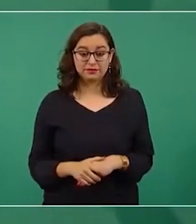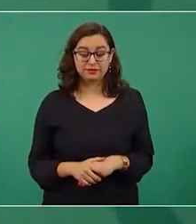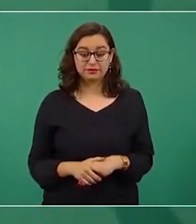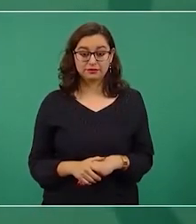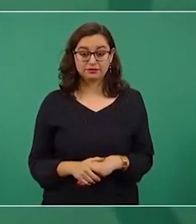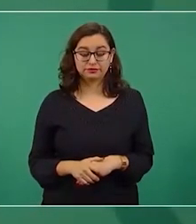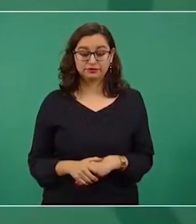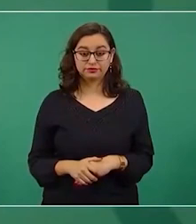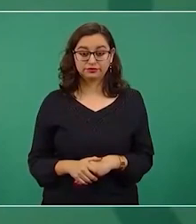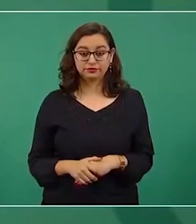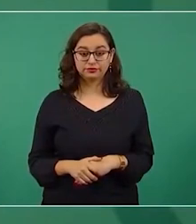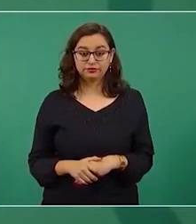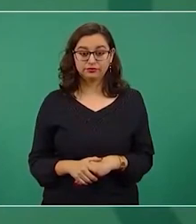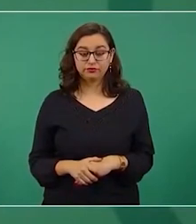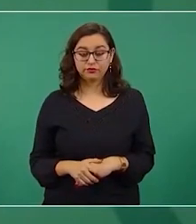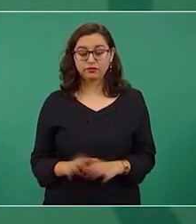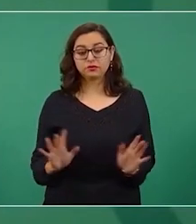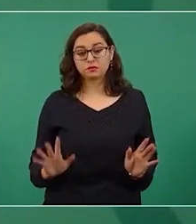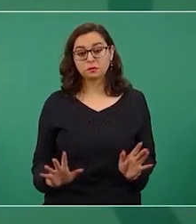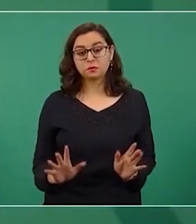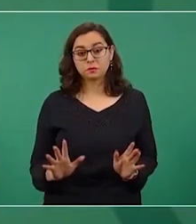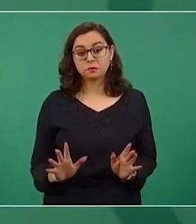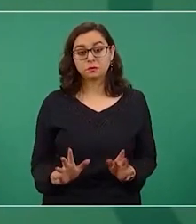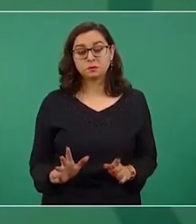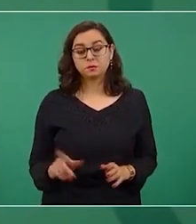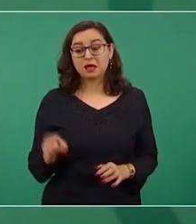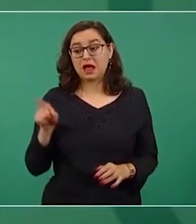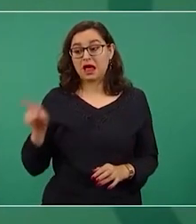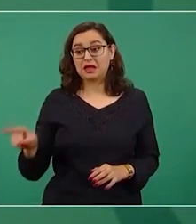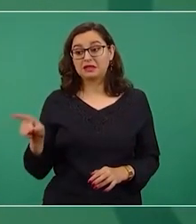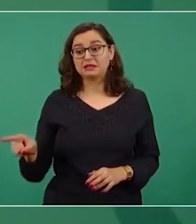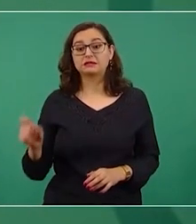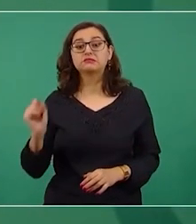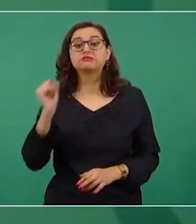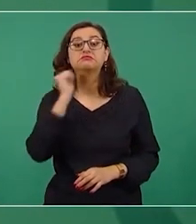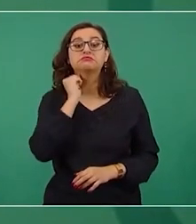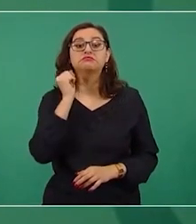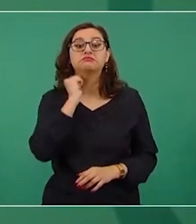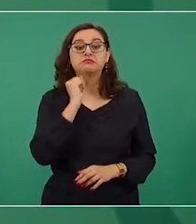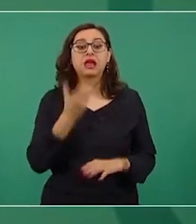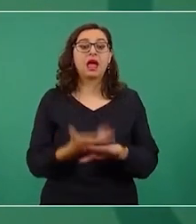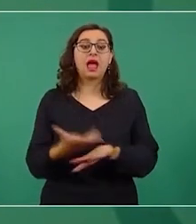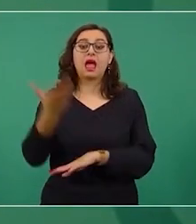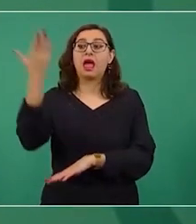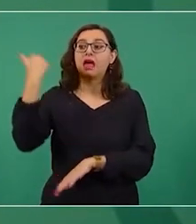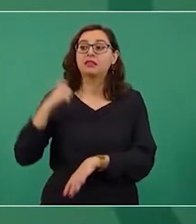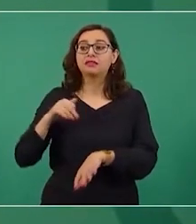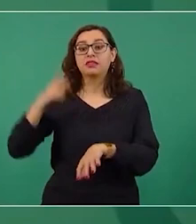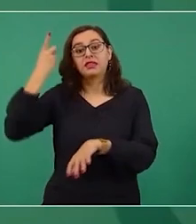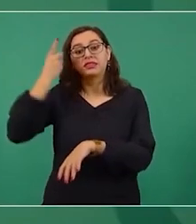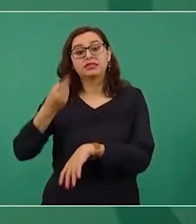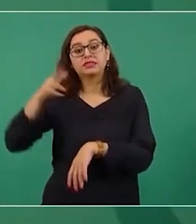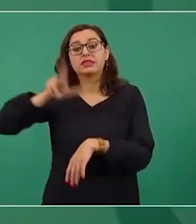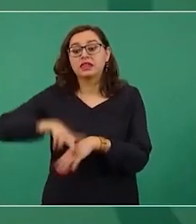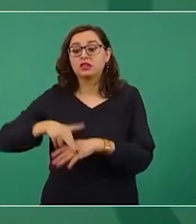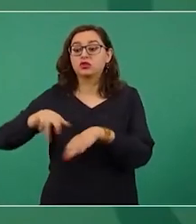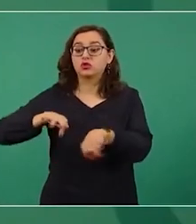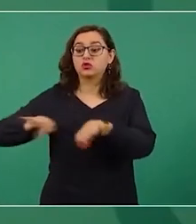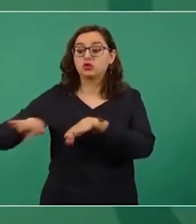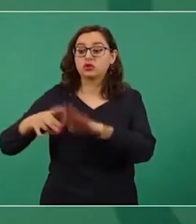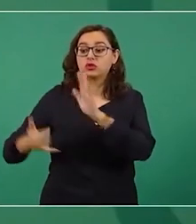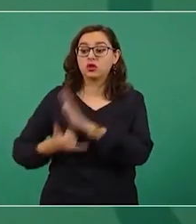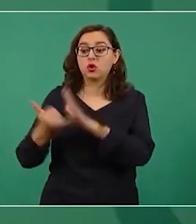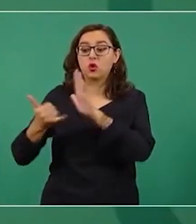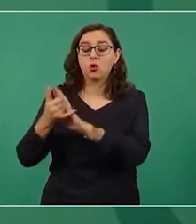Tengo entendido que este senador fue de obras públicas, fíjense, en el gobierno de